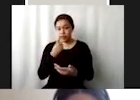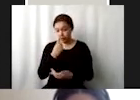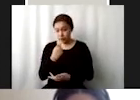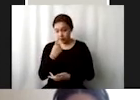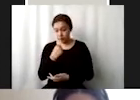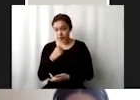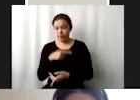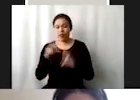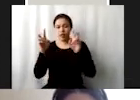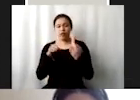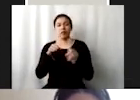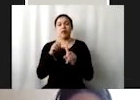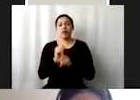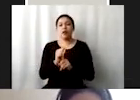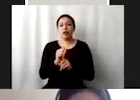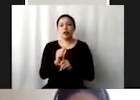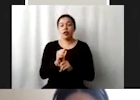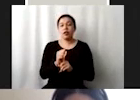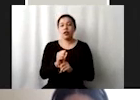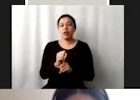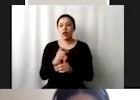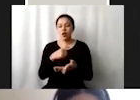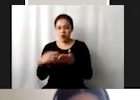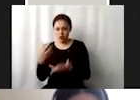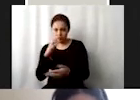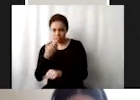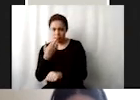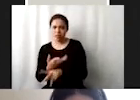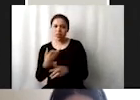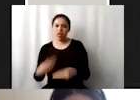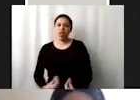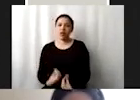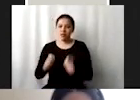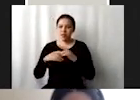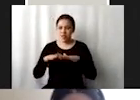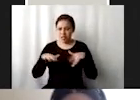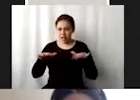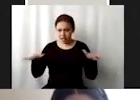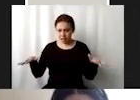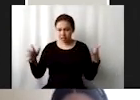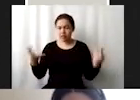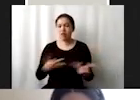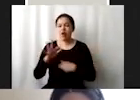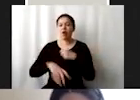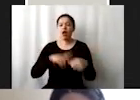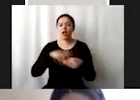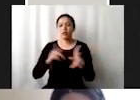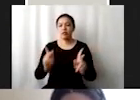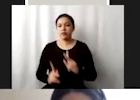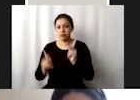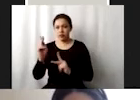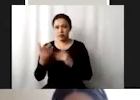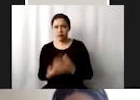relacionadas con consumo responsable con vida submarina o con el tema de biodiversidad y